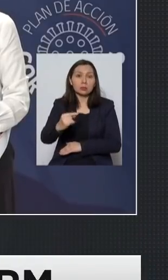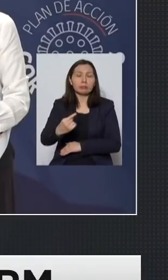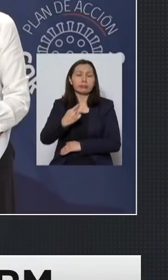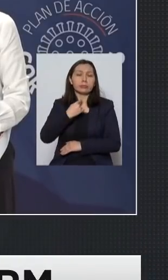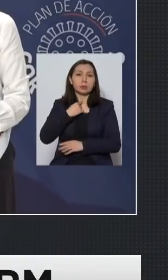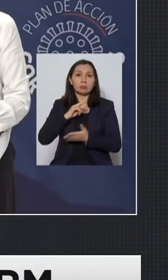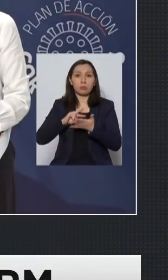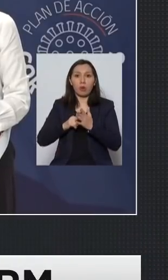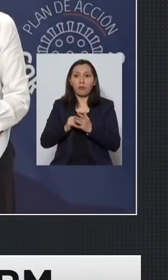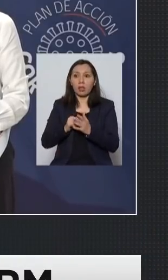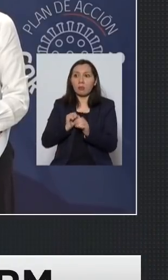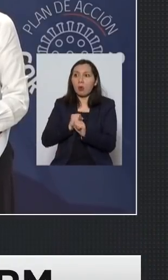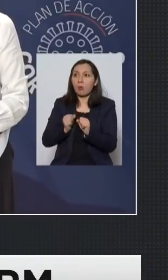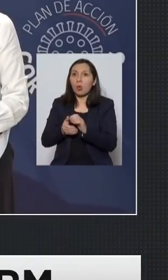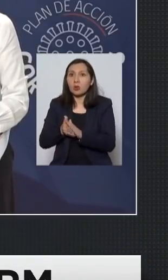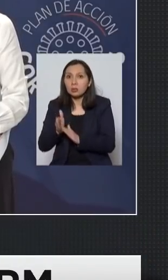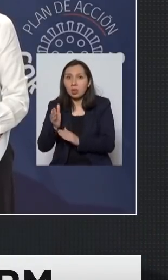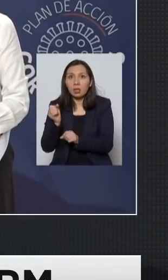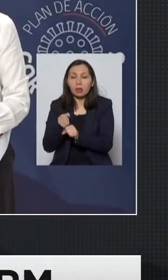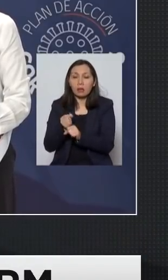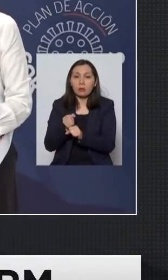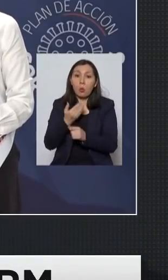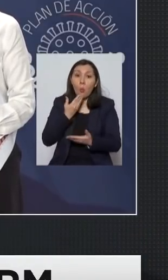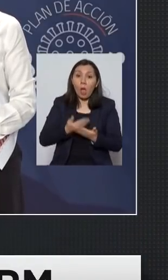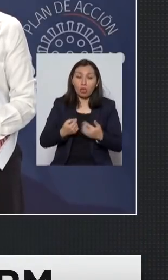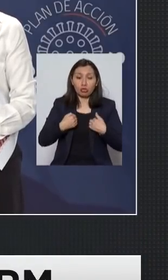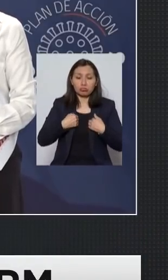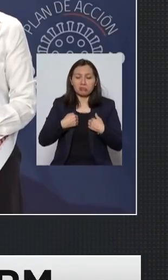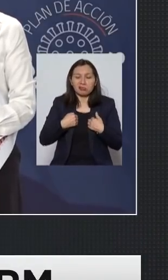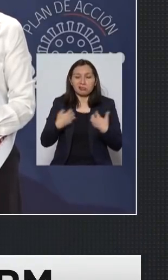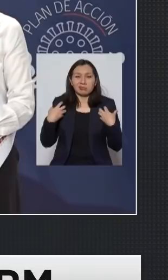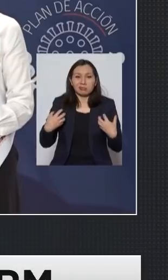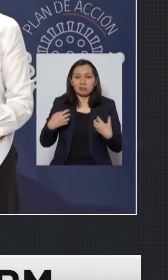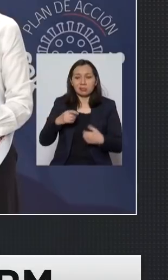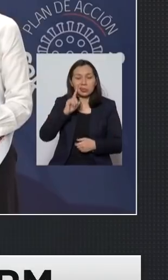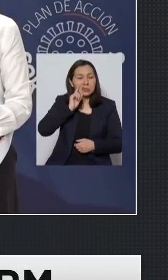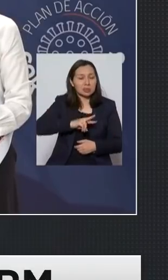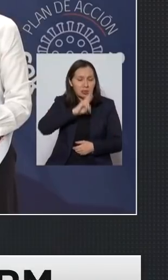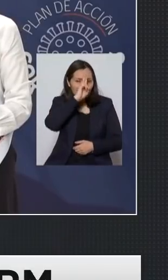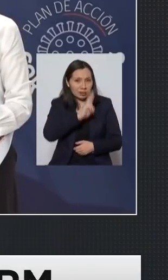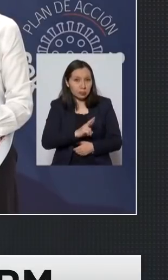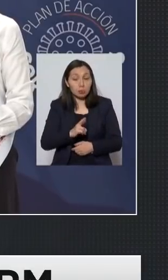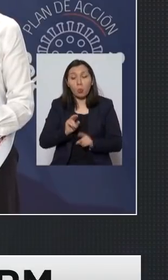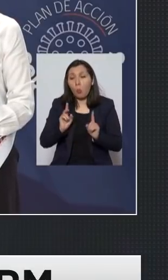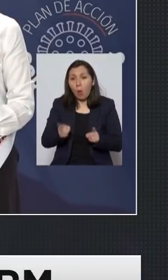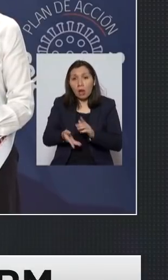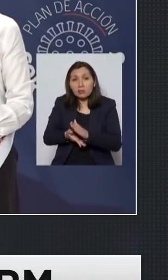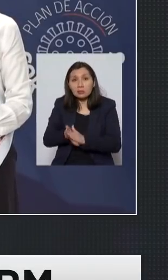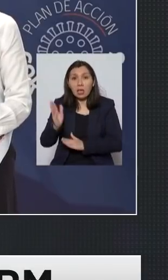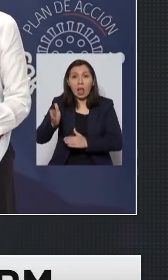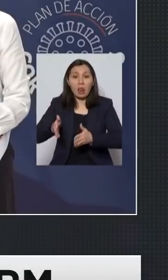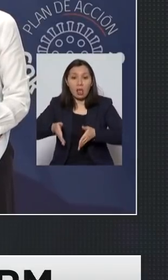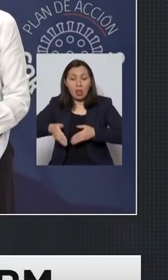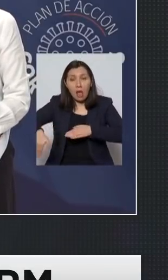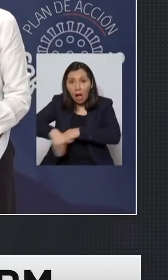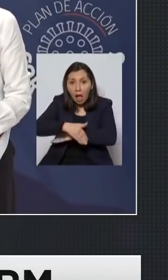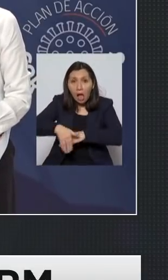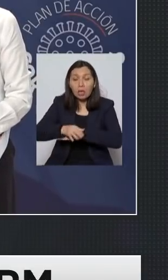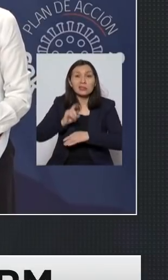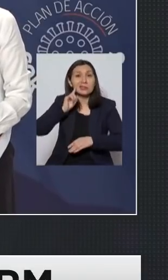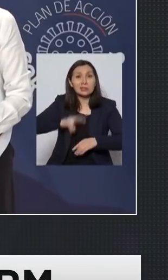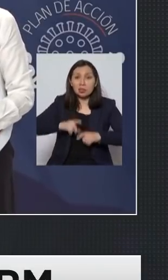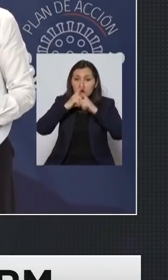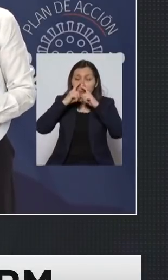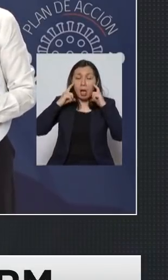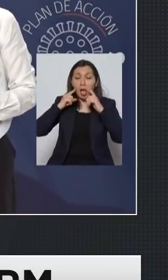y cuando yo no respeto una medida y salgo a la calle tengo que saber o ando en el metro sin mascarilla tengo que